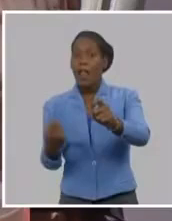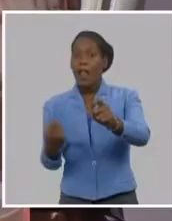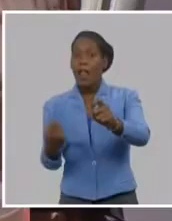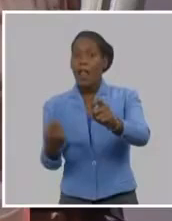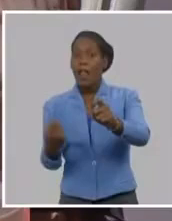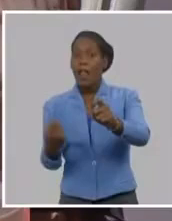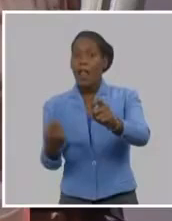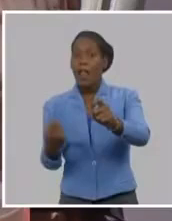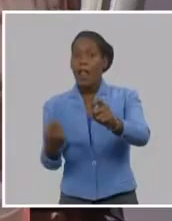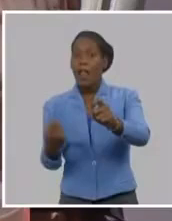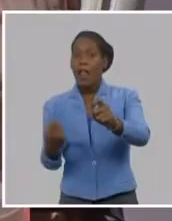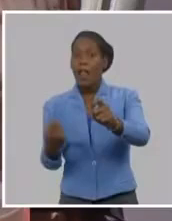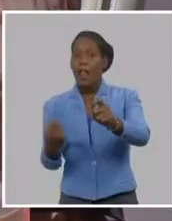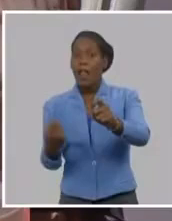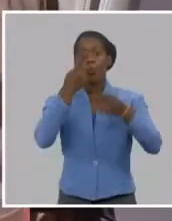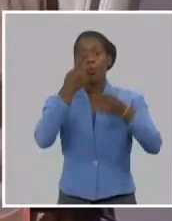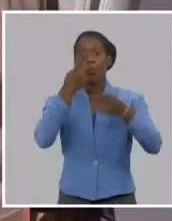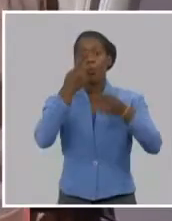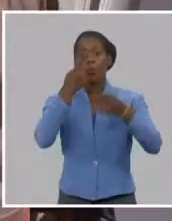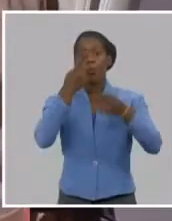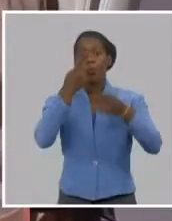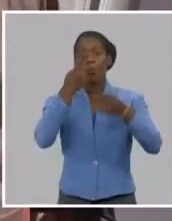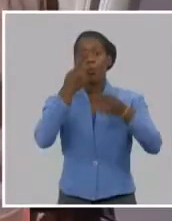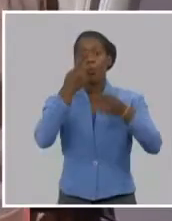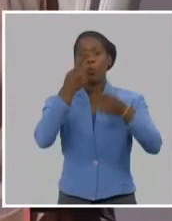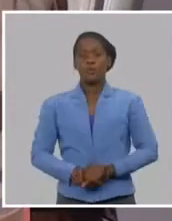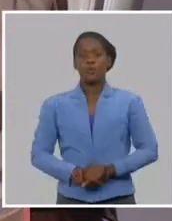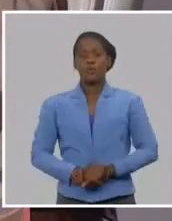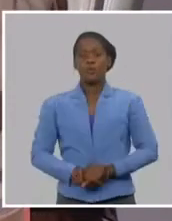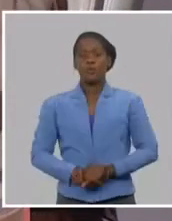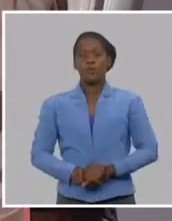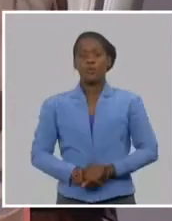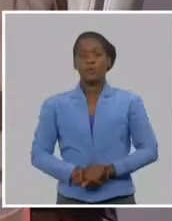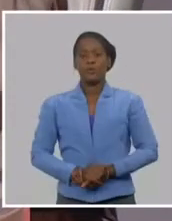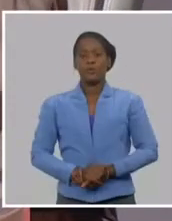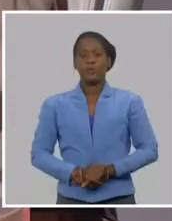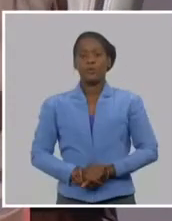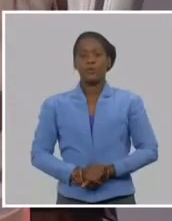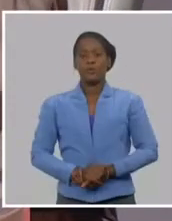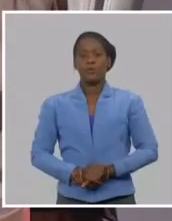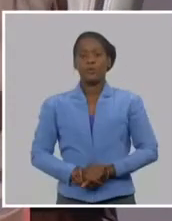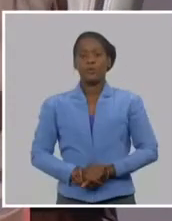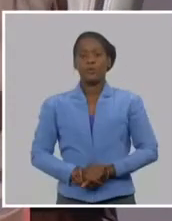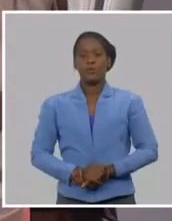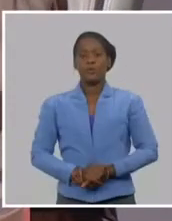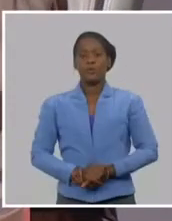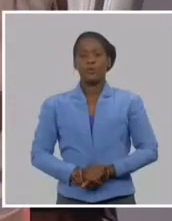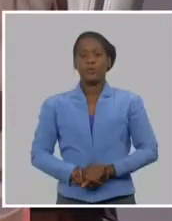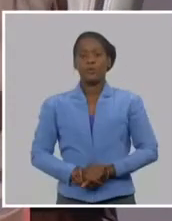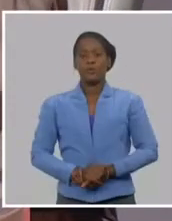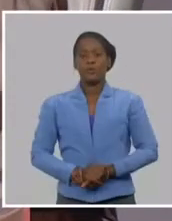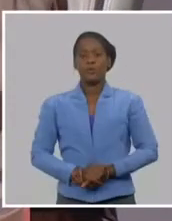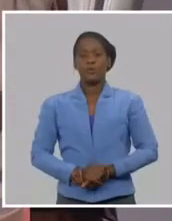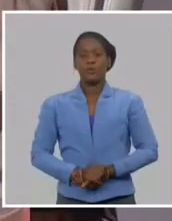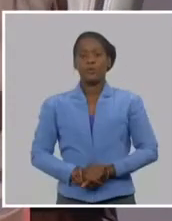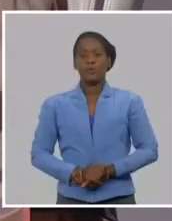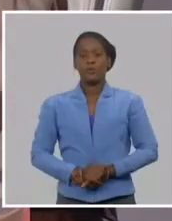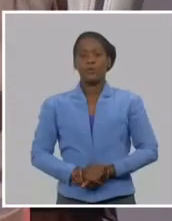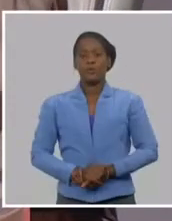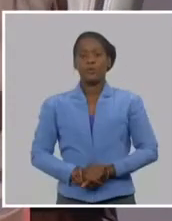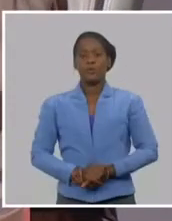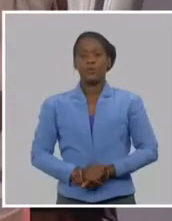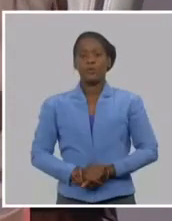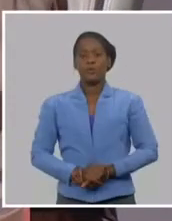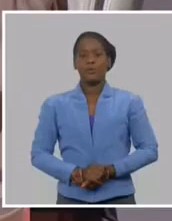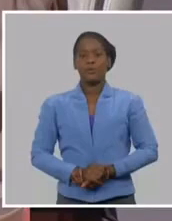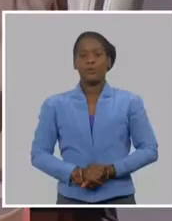del todo, sino porque no son partes de ese todo. Los que están dispuestos a consumirse en el autonomismo, los que están dispuestos